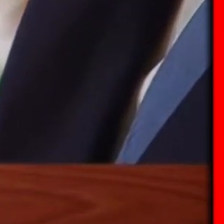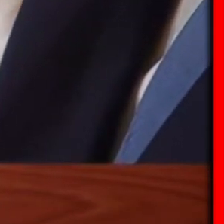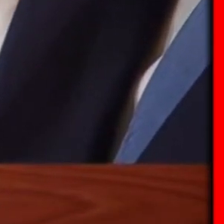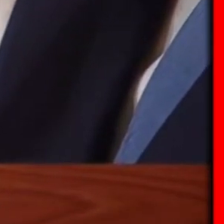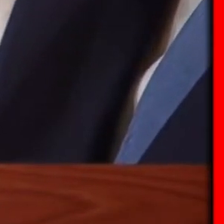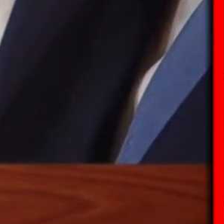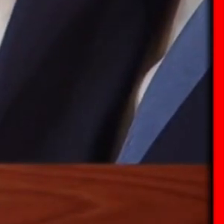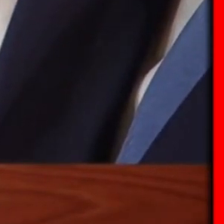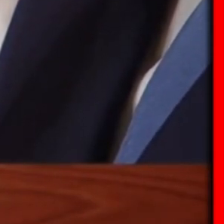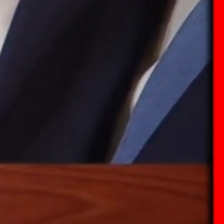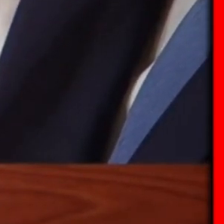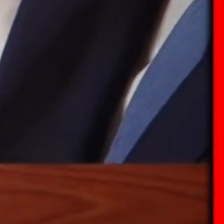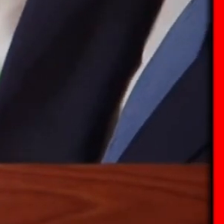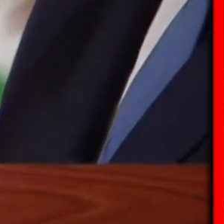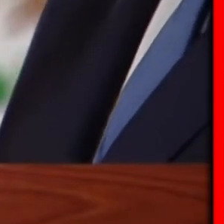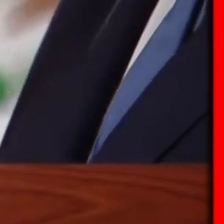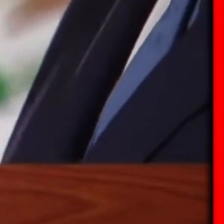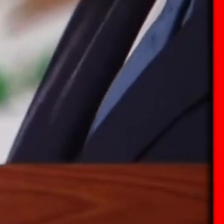de Cuba